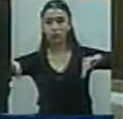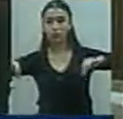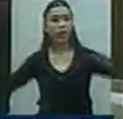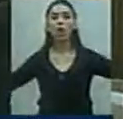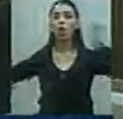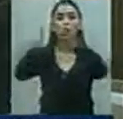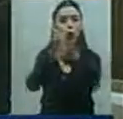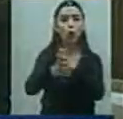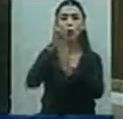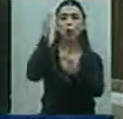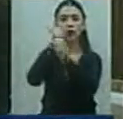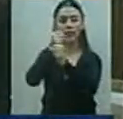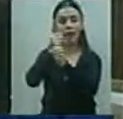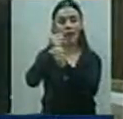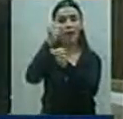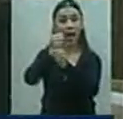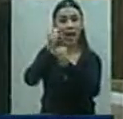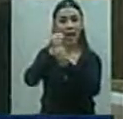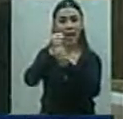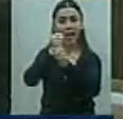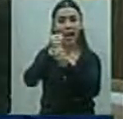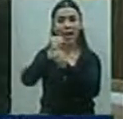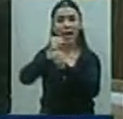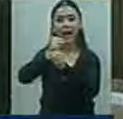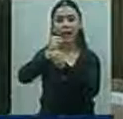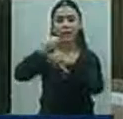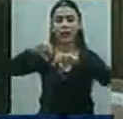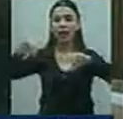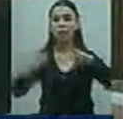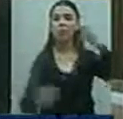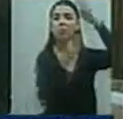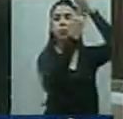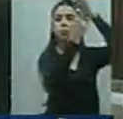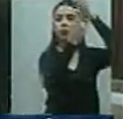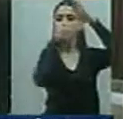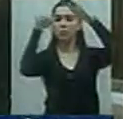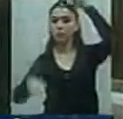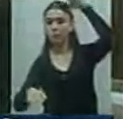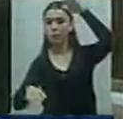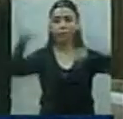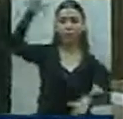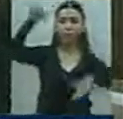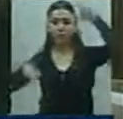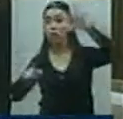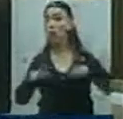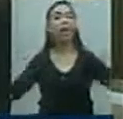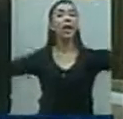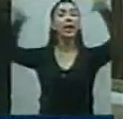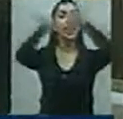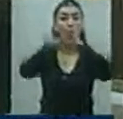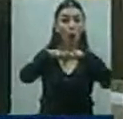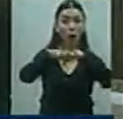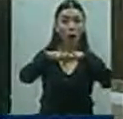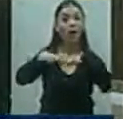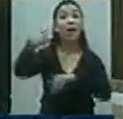Acá no hay privilegios, se acabaron las prebendas. Porque fíjense que antes sí había